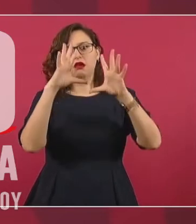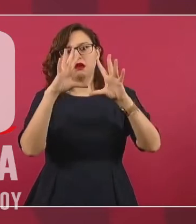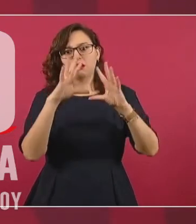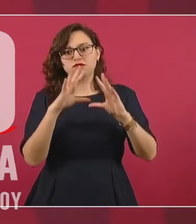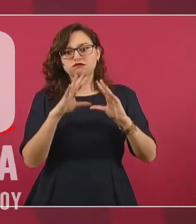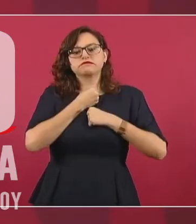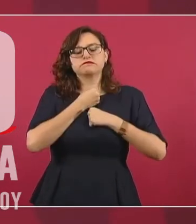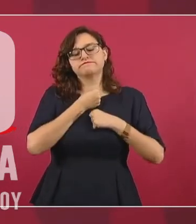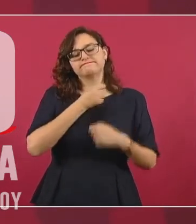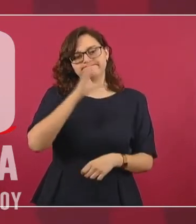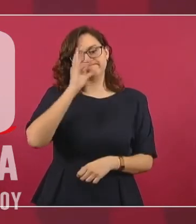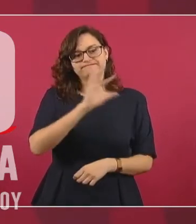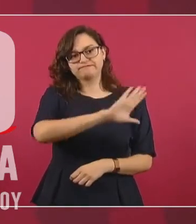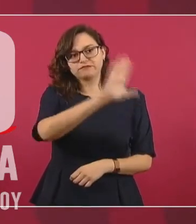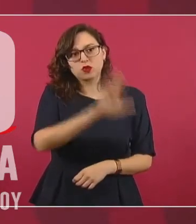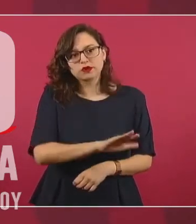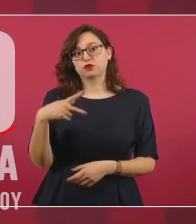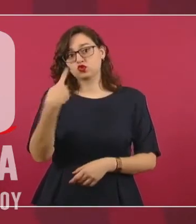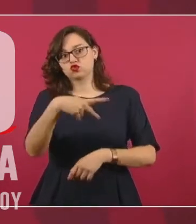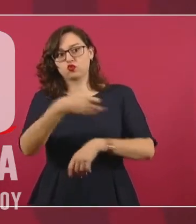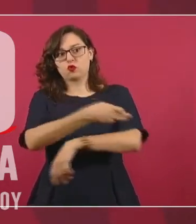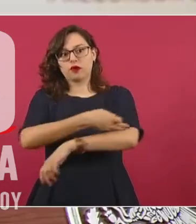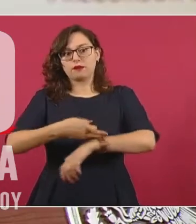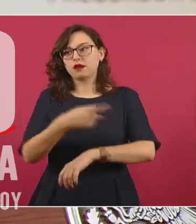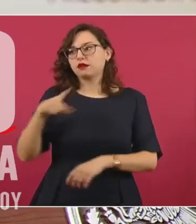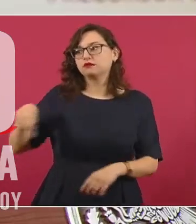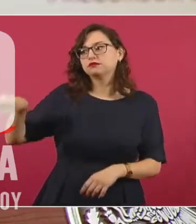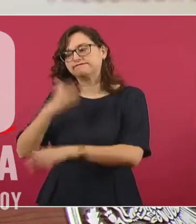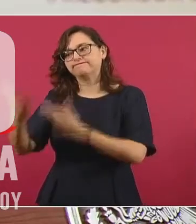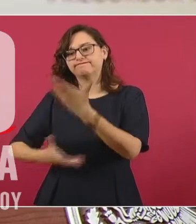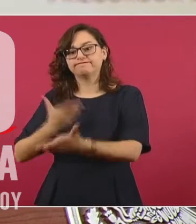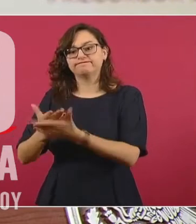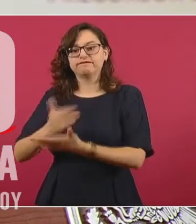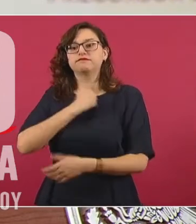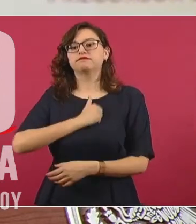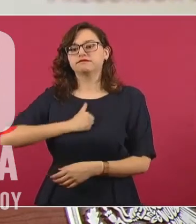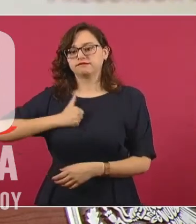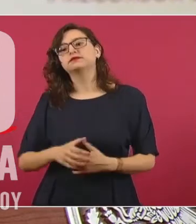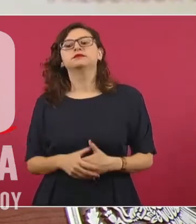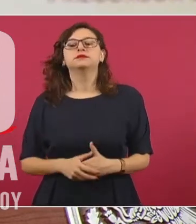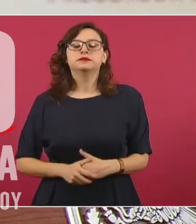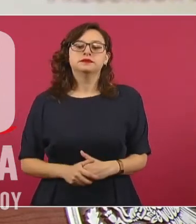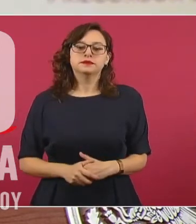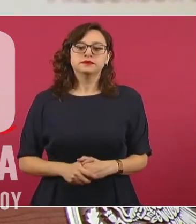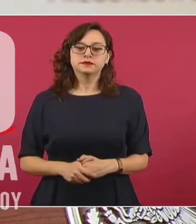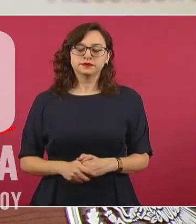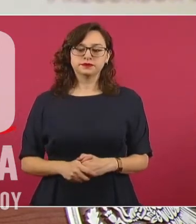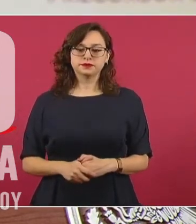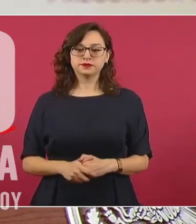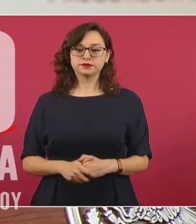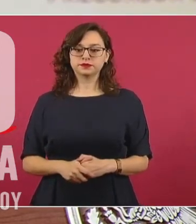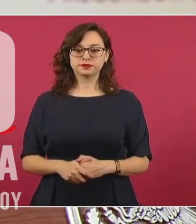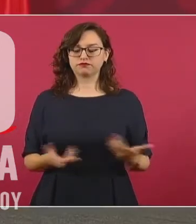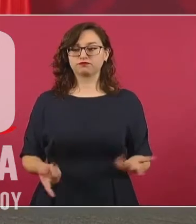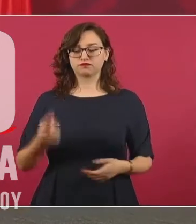asfixiaron y estamos pendientes, ayudando desde que tuvimos